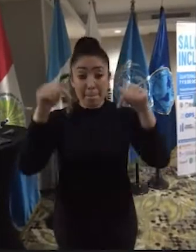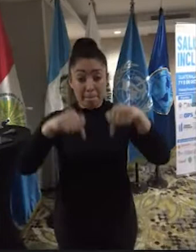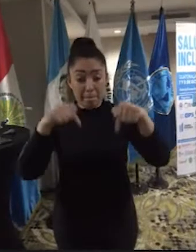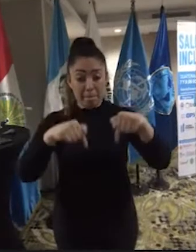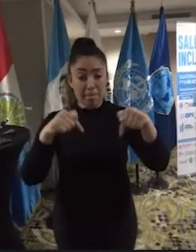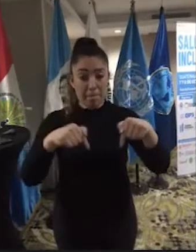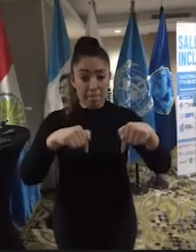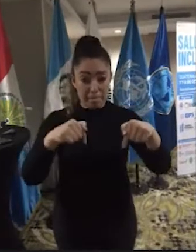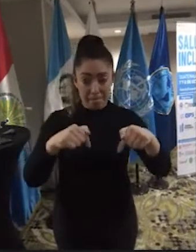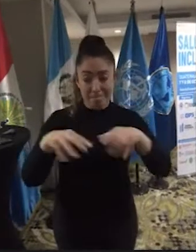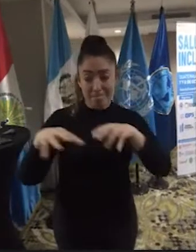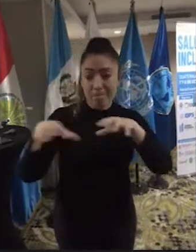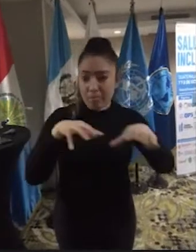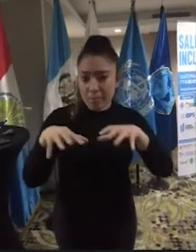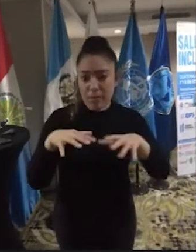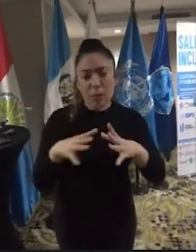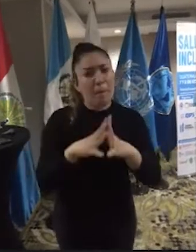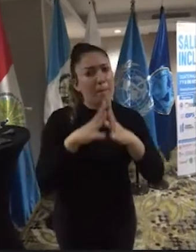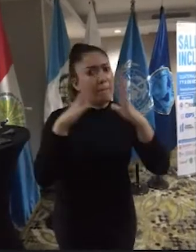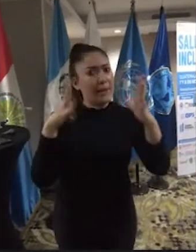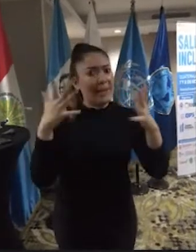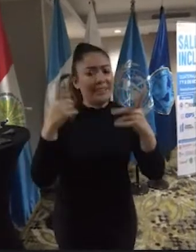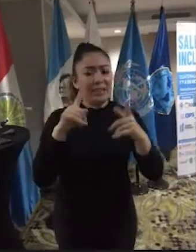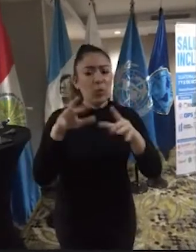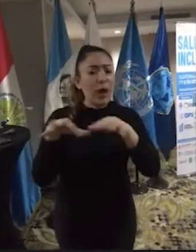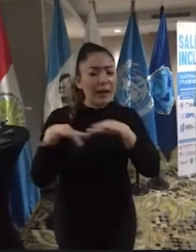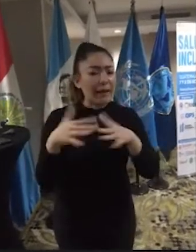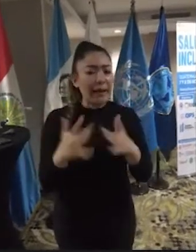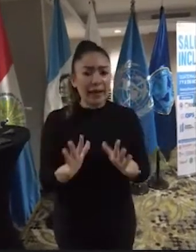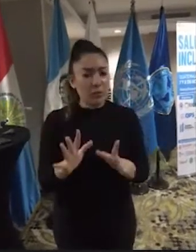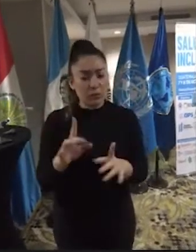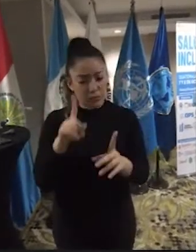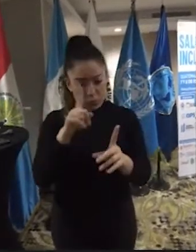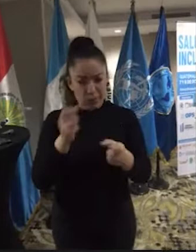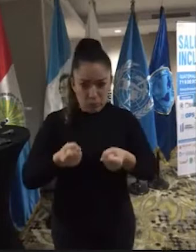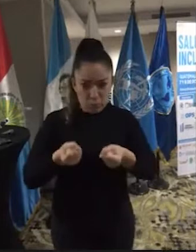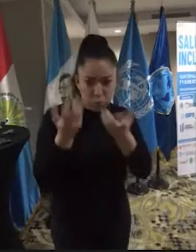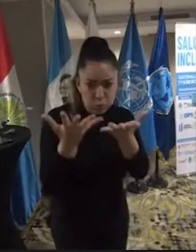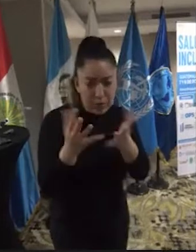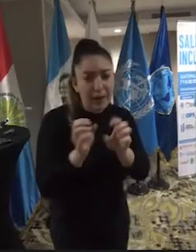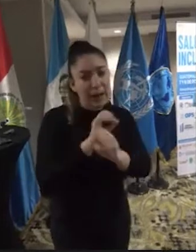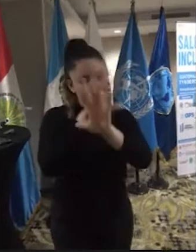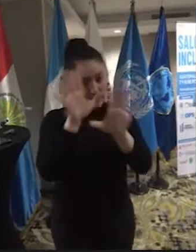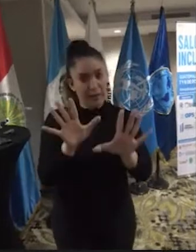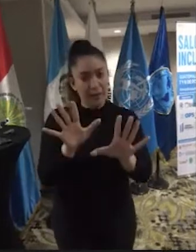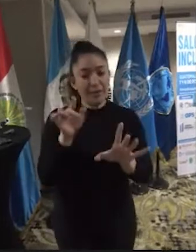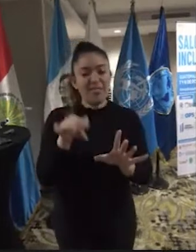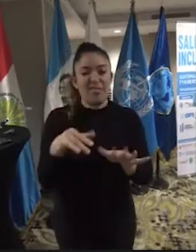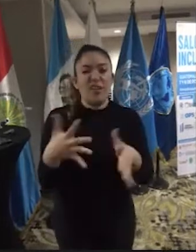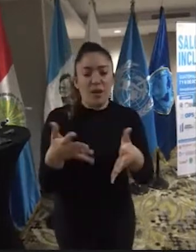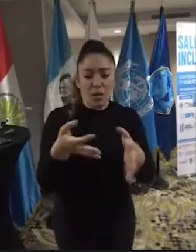Estas actividades son más que eventos. Es una manifestación clara de la